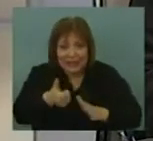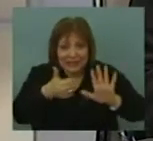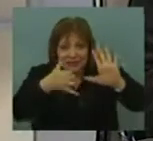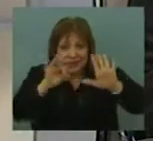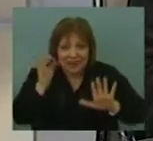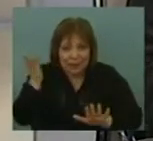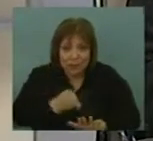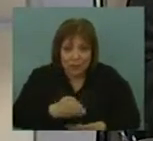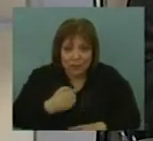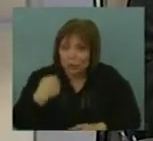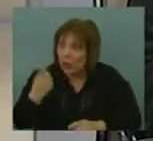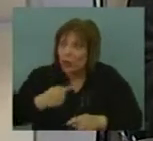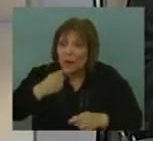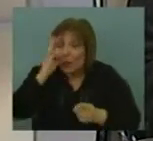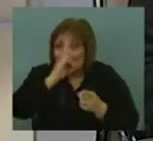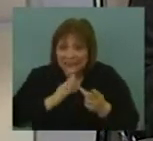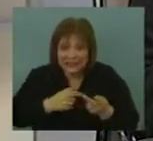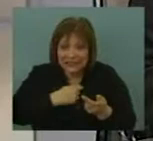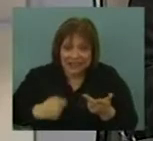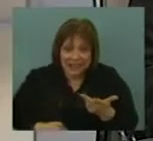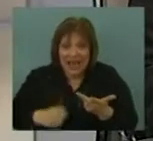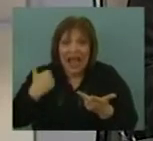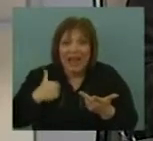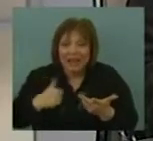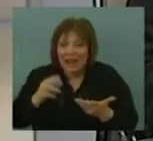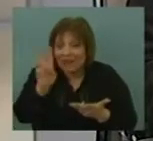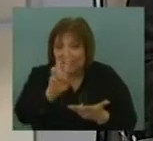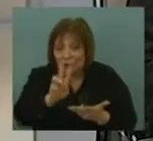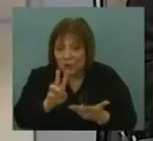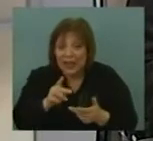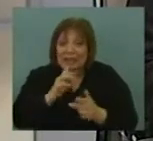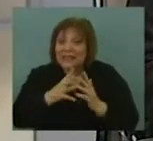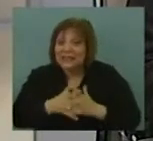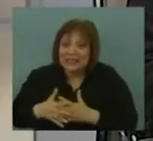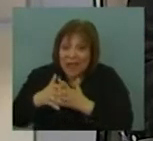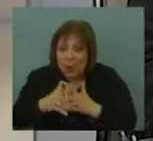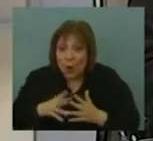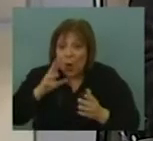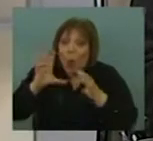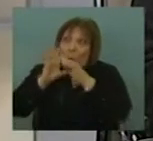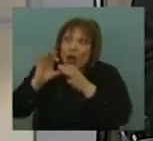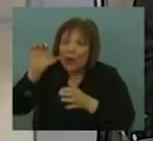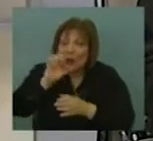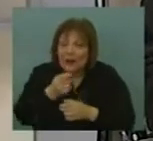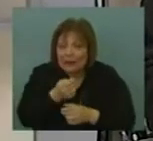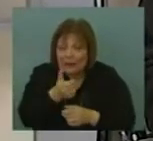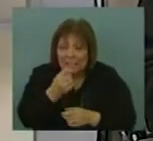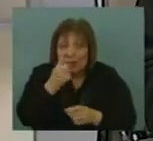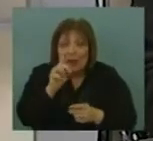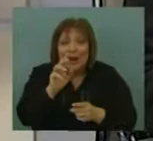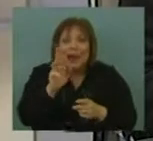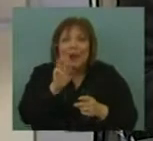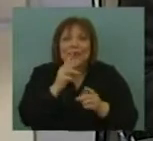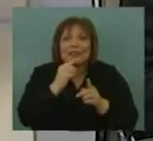de nuestro comercio exterior con Brasil, China, Argentina y Venezuela. Estados Unidos y la Unión Europea apenas representan el